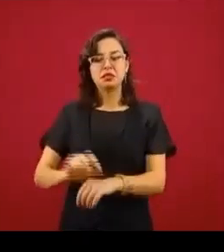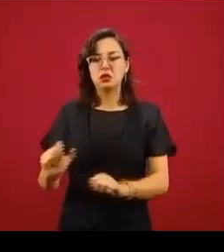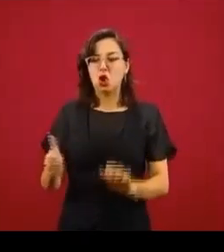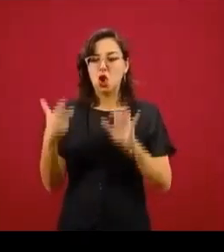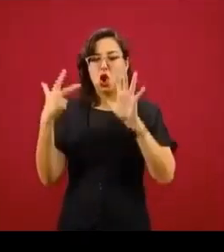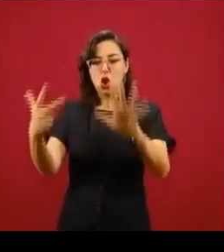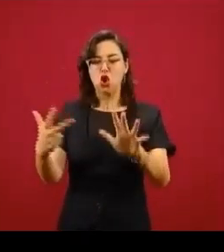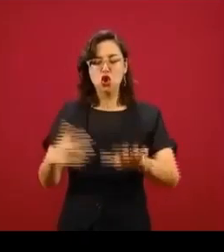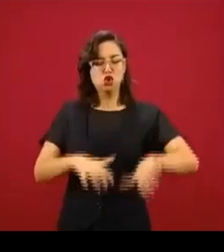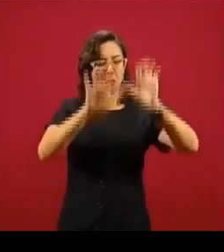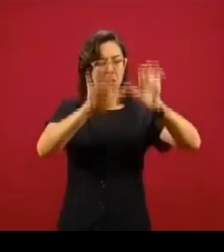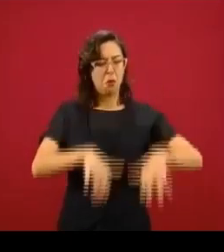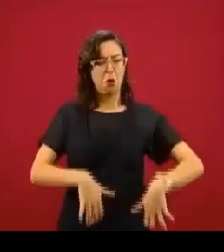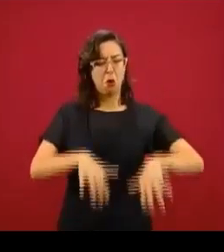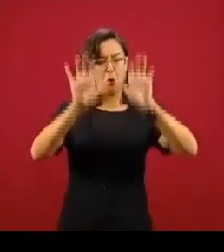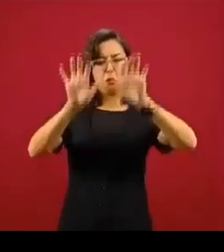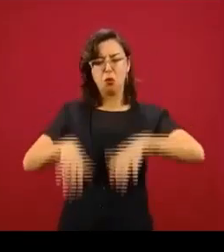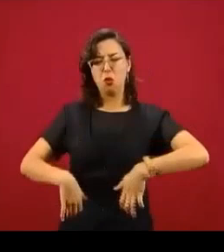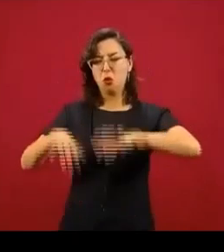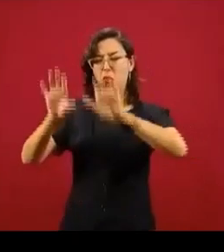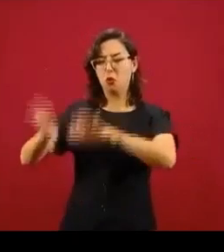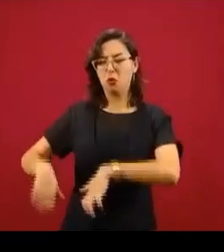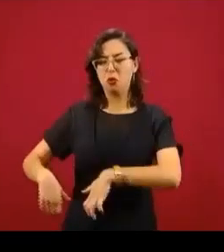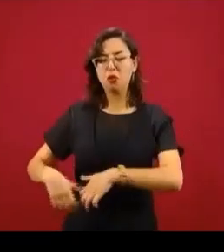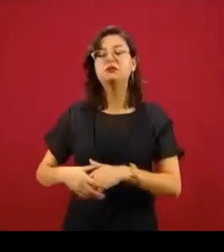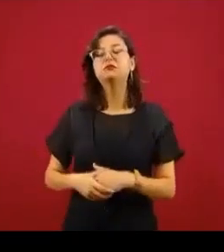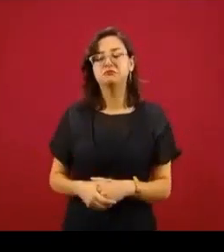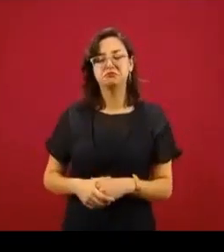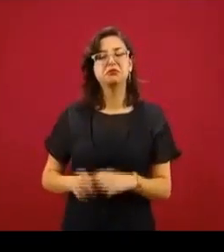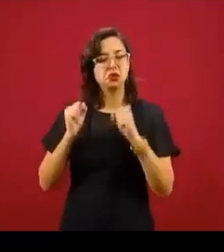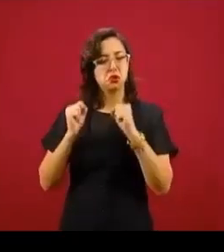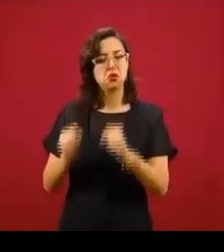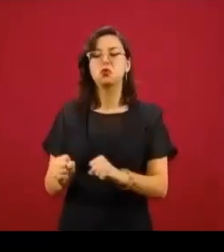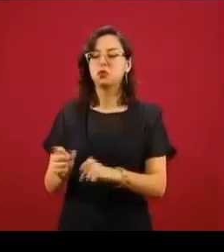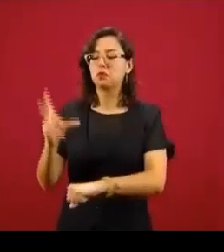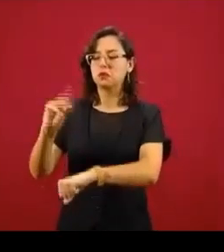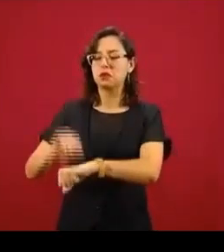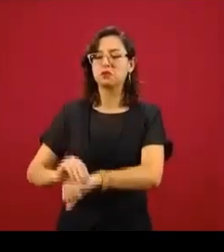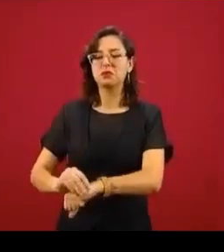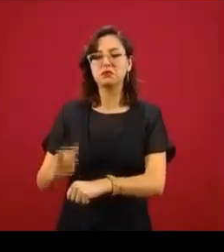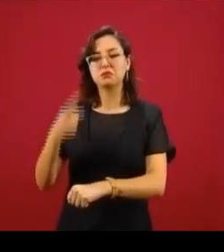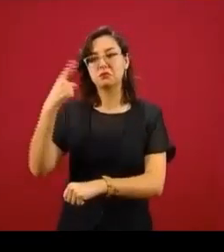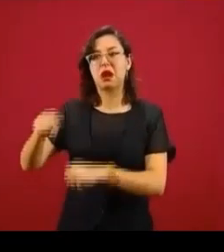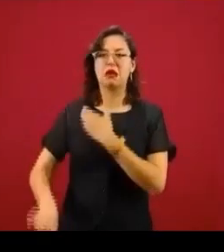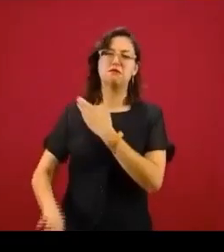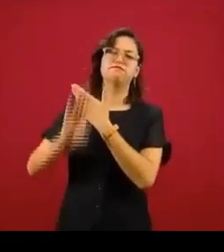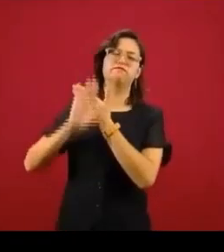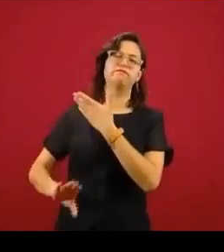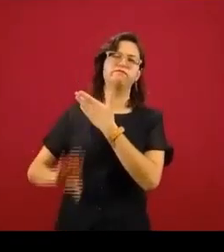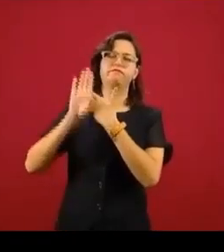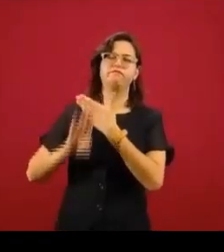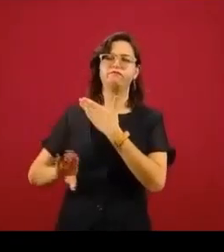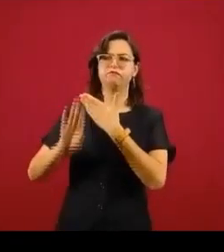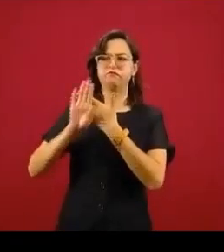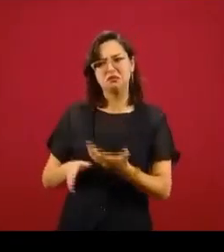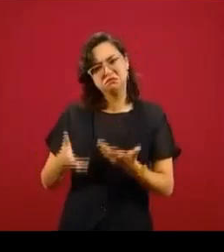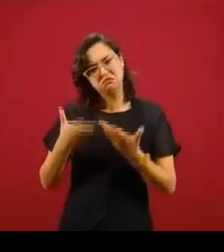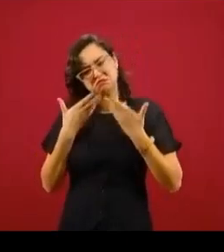garantizadas ocho columnas. Pero más, tiene derecho el licenciado